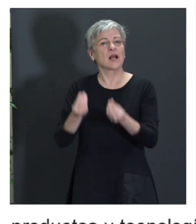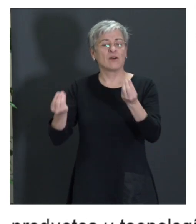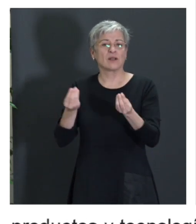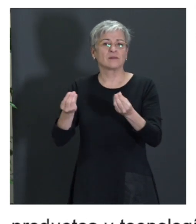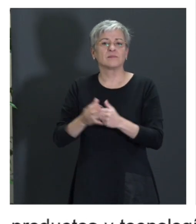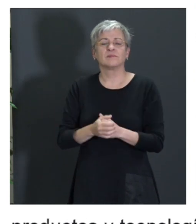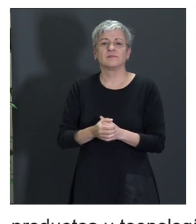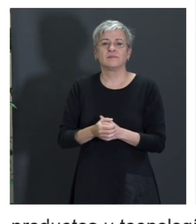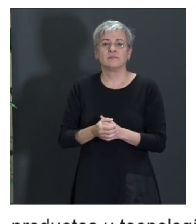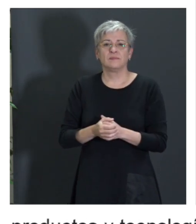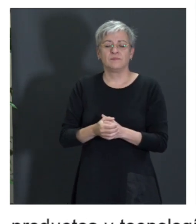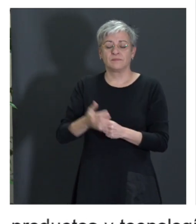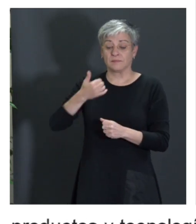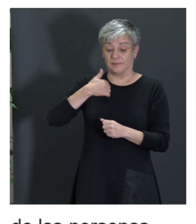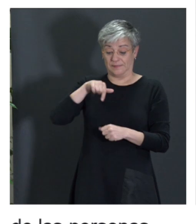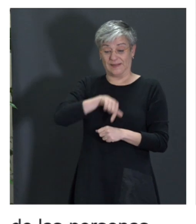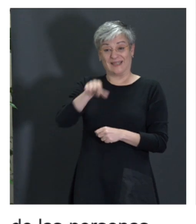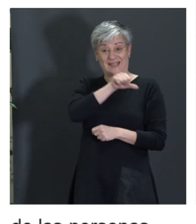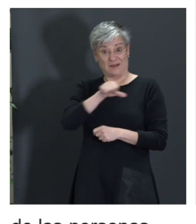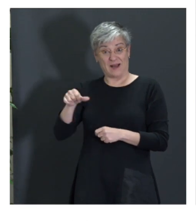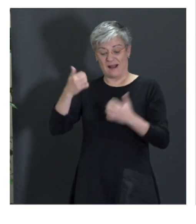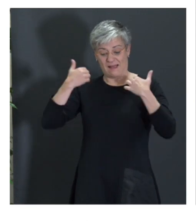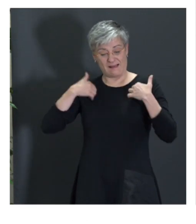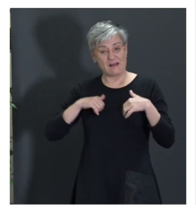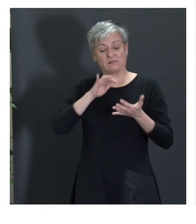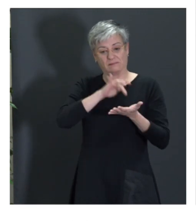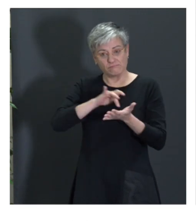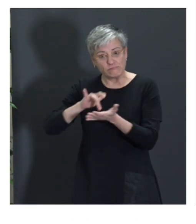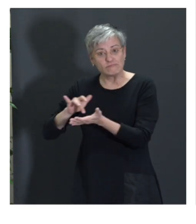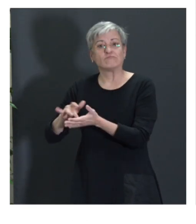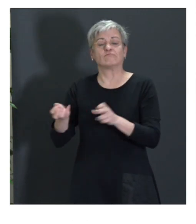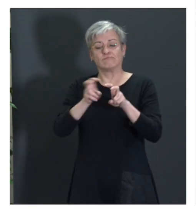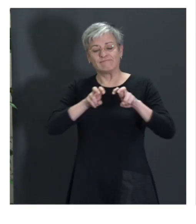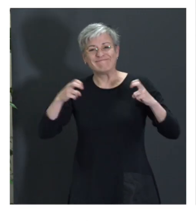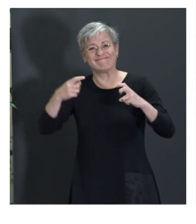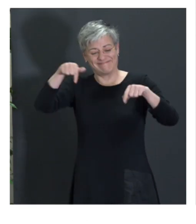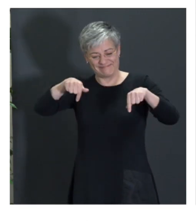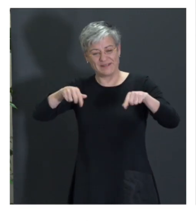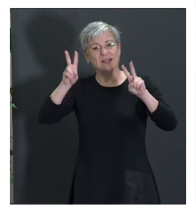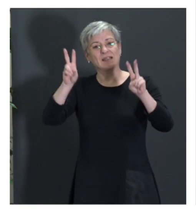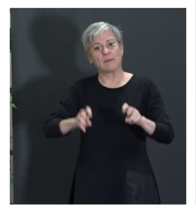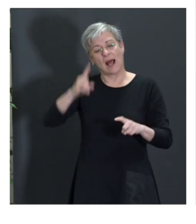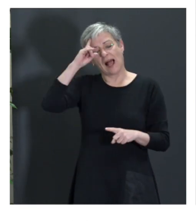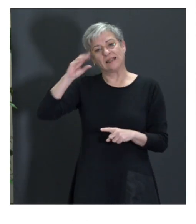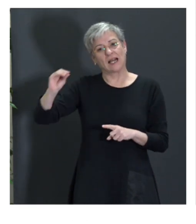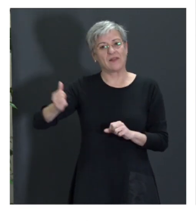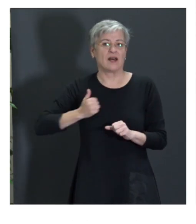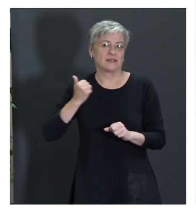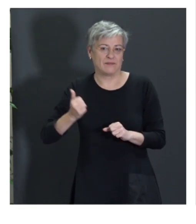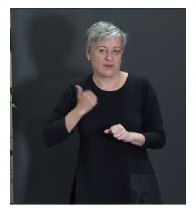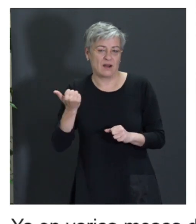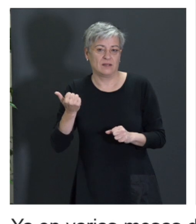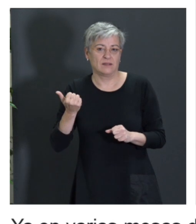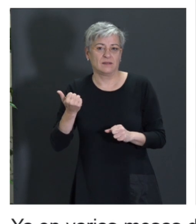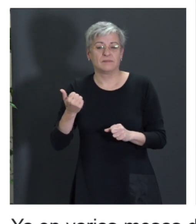Ya en varias mesas de esta semana se ha puesto sobre la mesa y ha salido el tema de la inteligencia artificial. O sea, nosotros